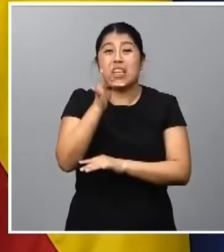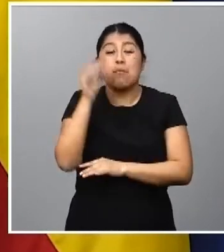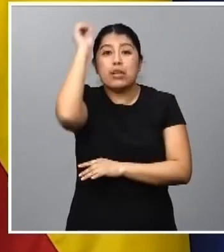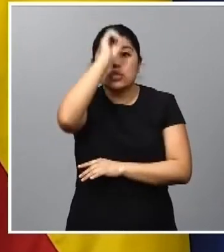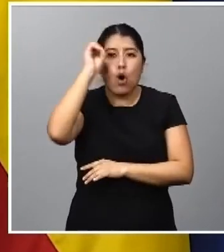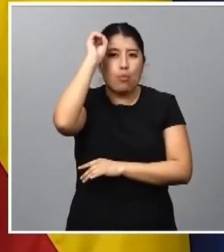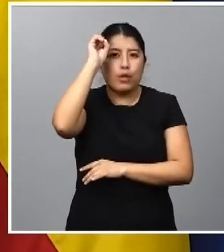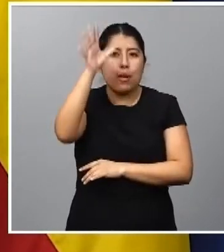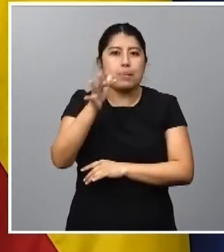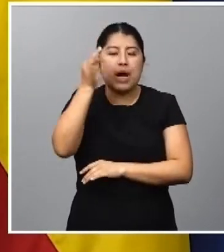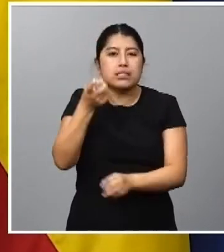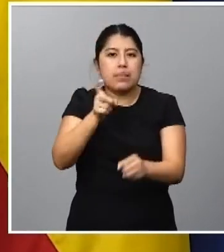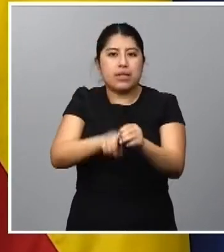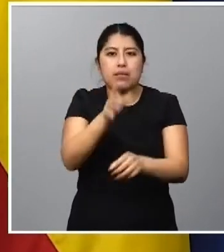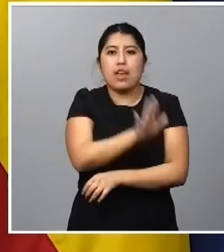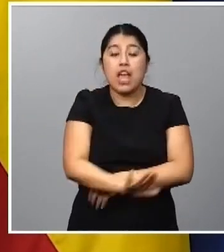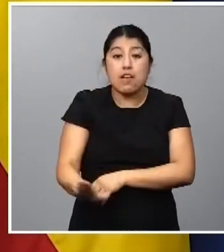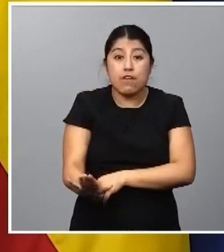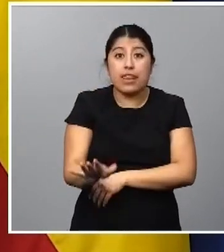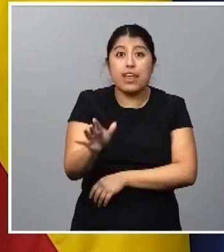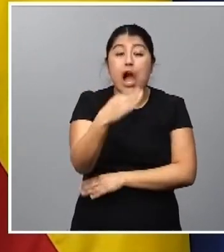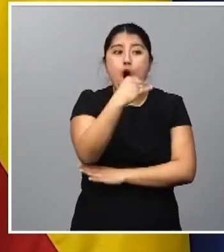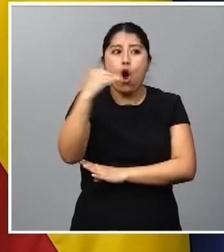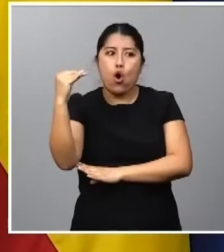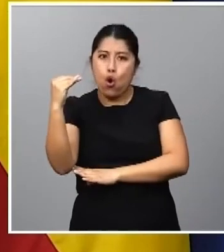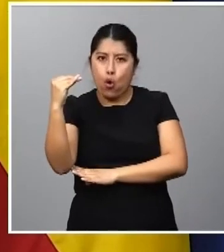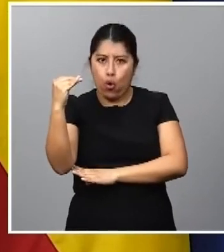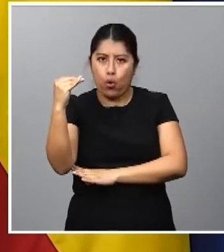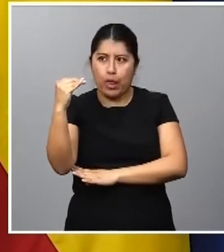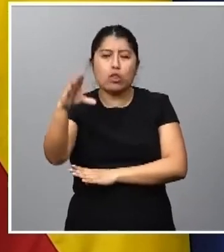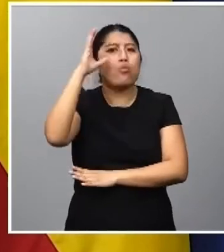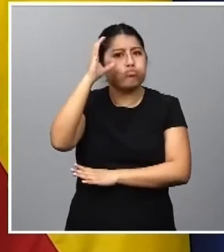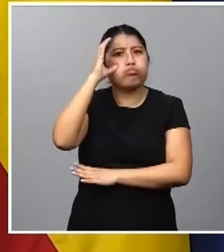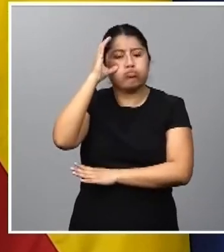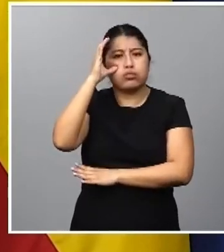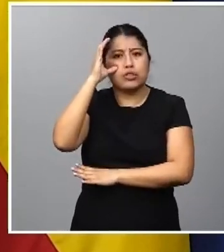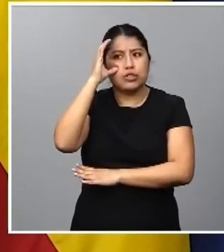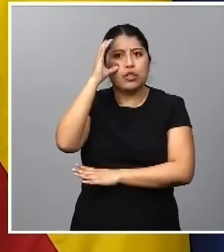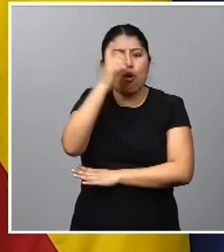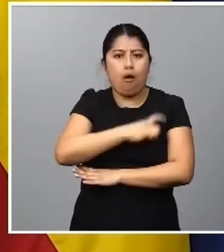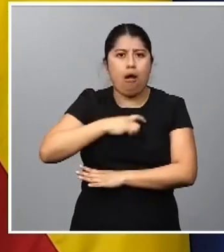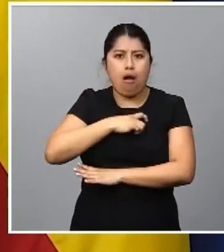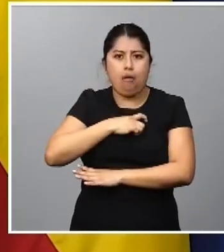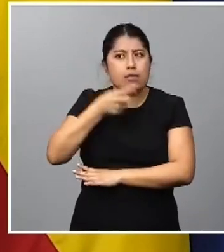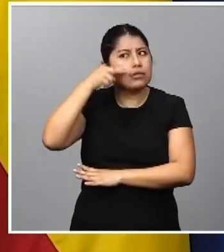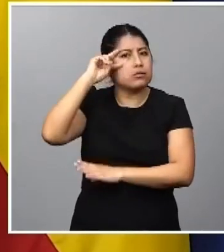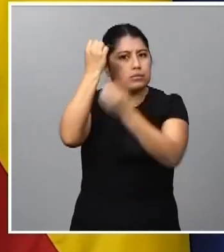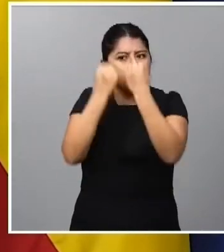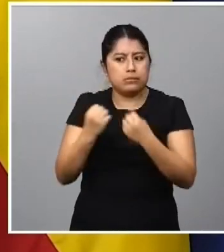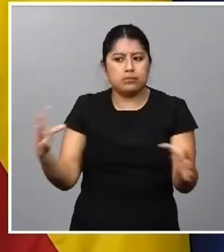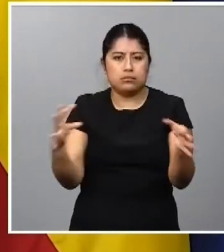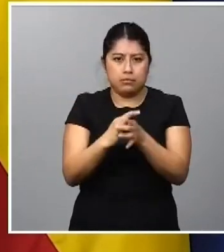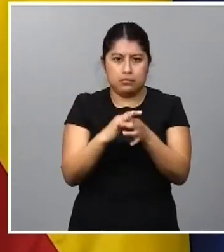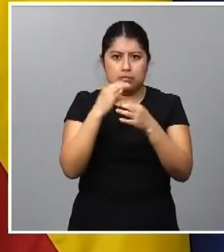opinión y la participación de la voz de la infancia y de la juventud en este comité de personas expertas. A priori, además, se